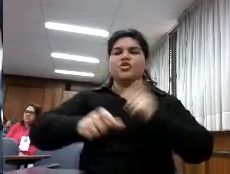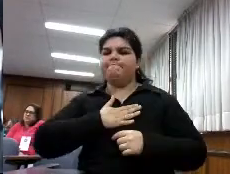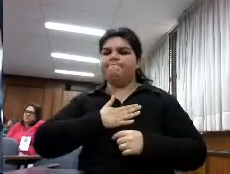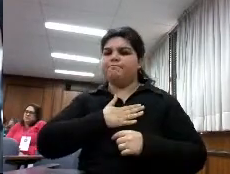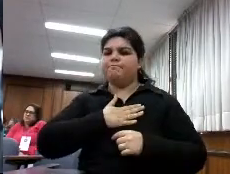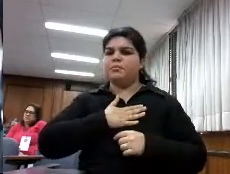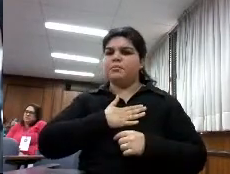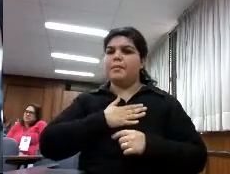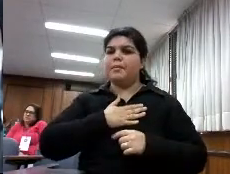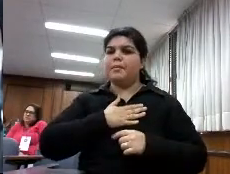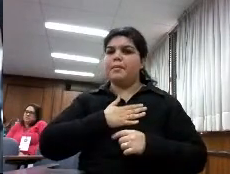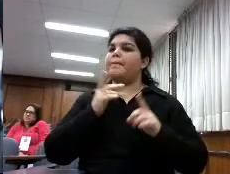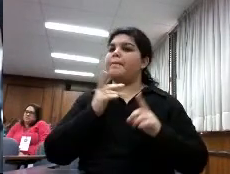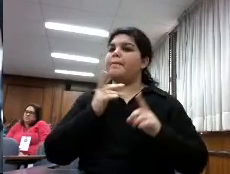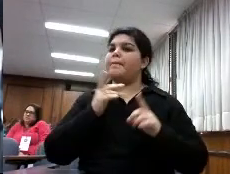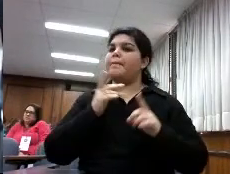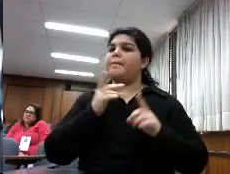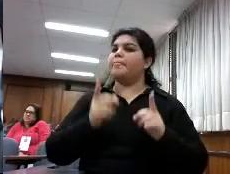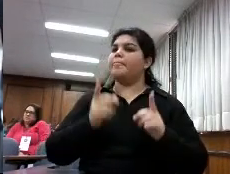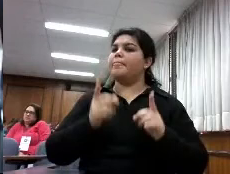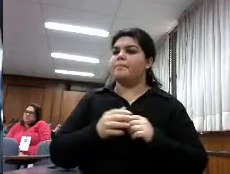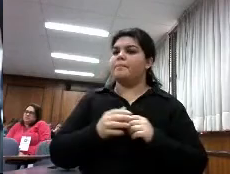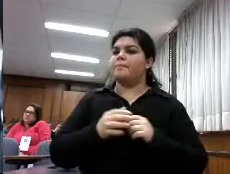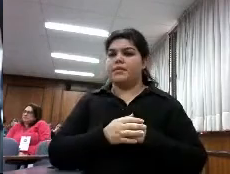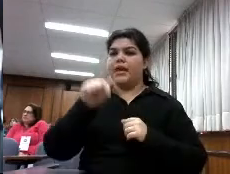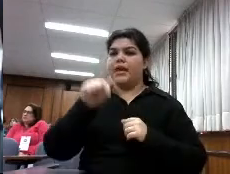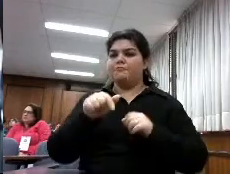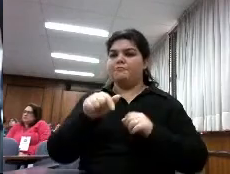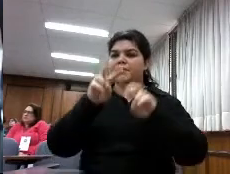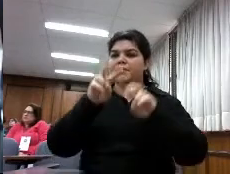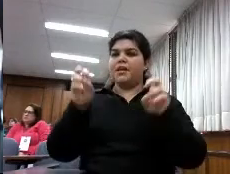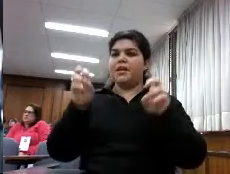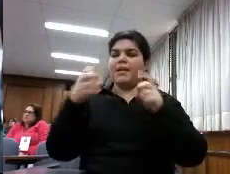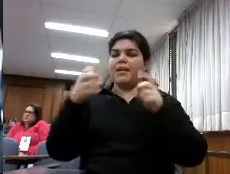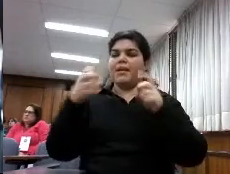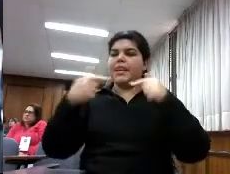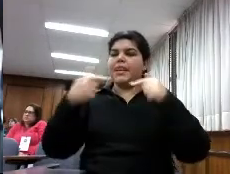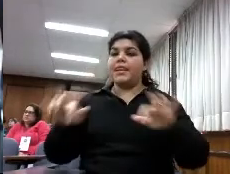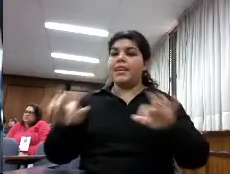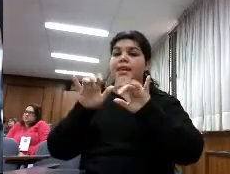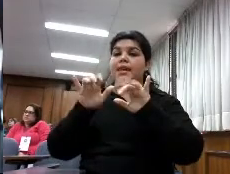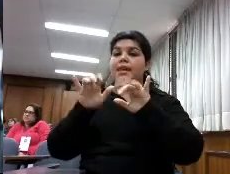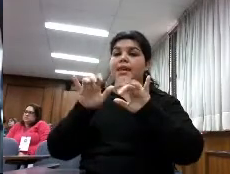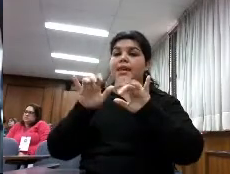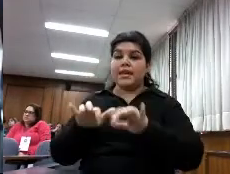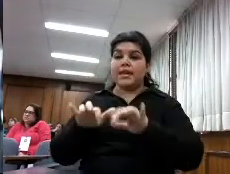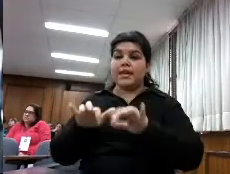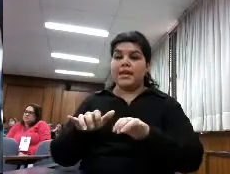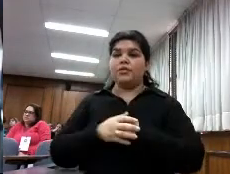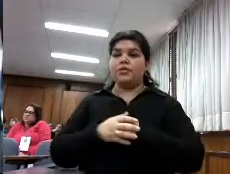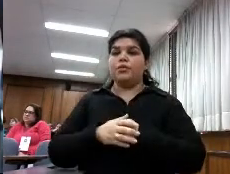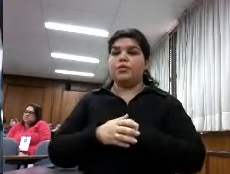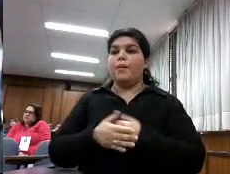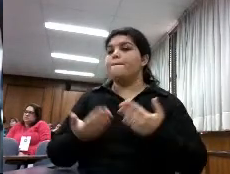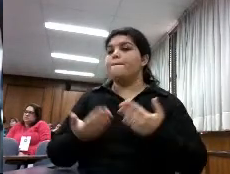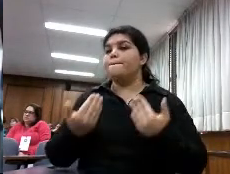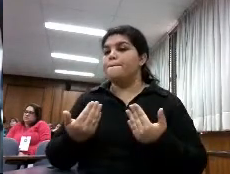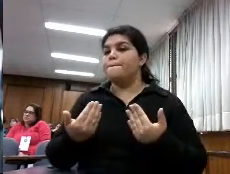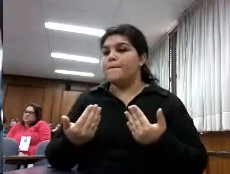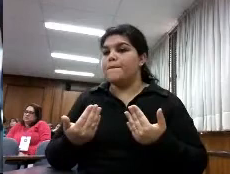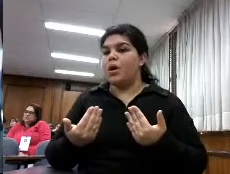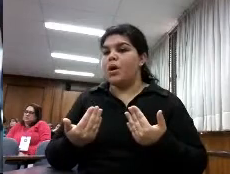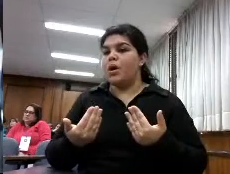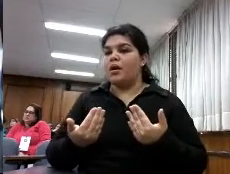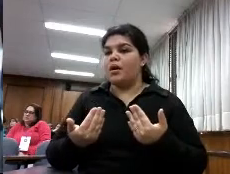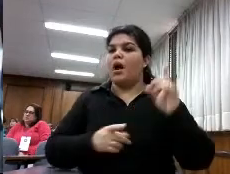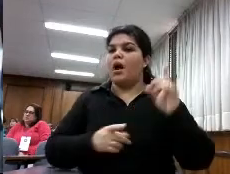pública con los recursos digitales sean capaces de valorar una plataforma y otra plataforma a la